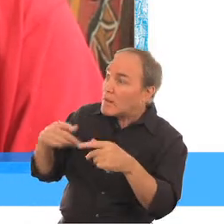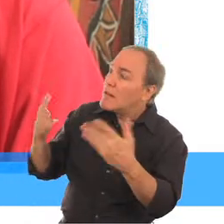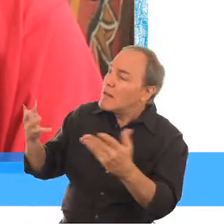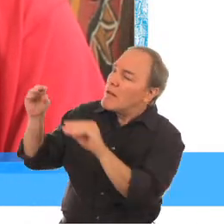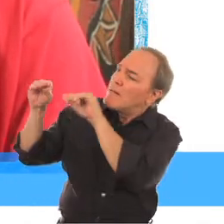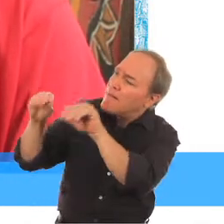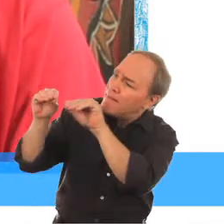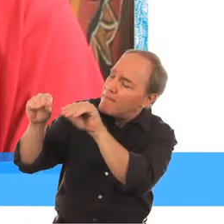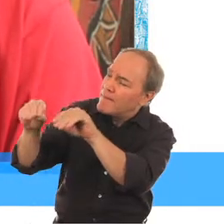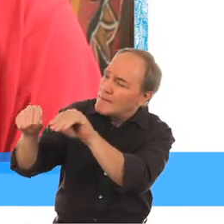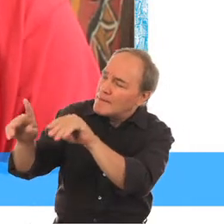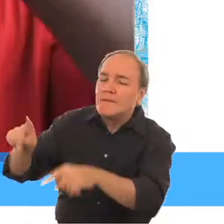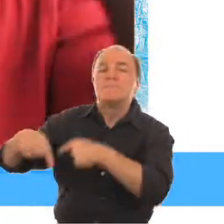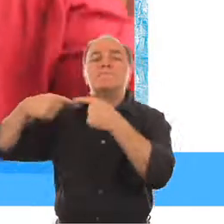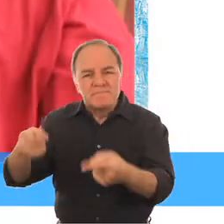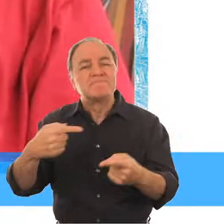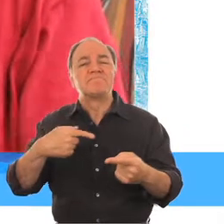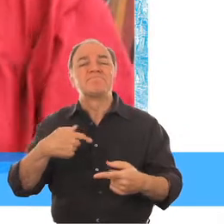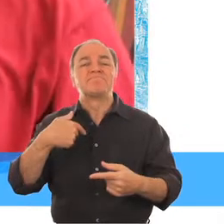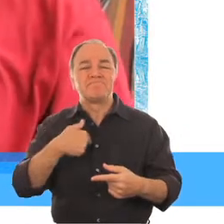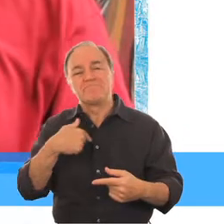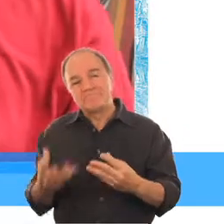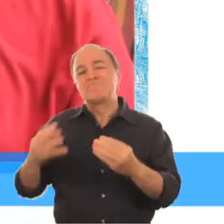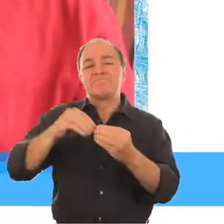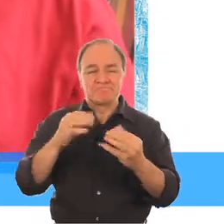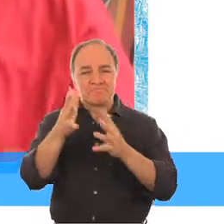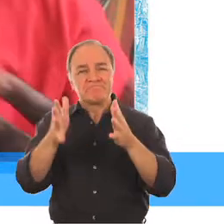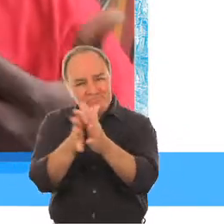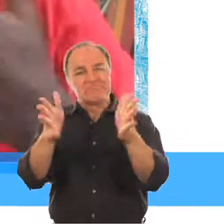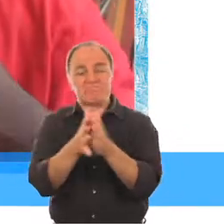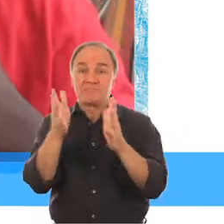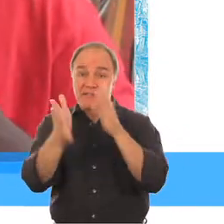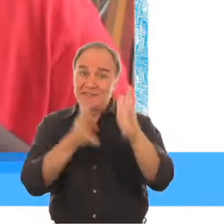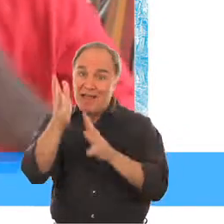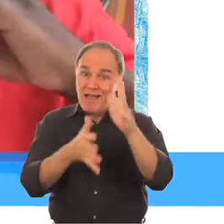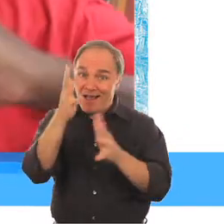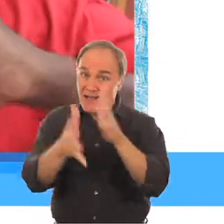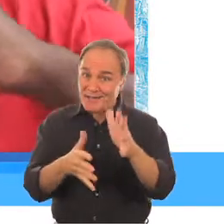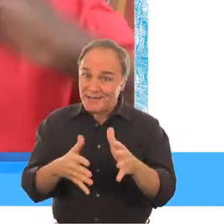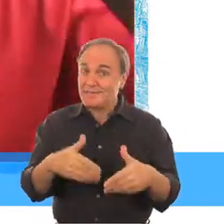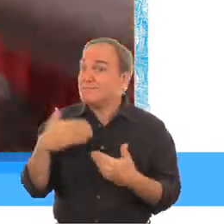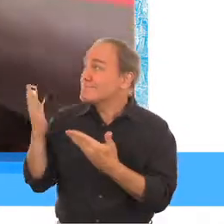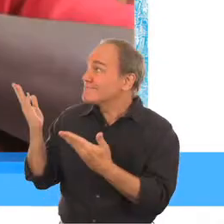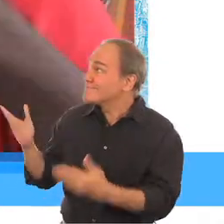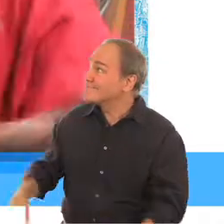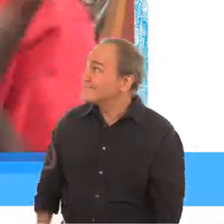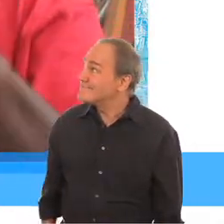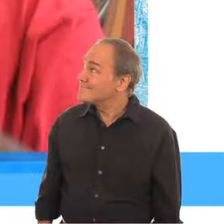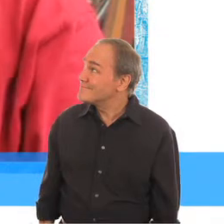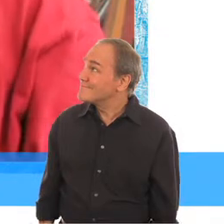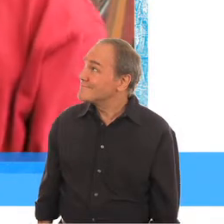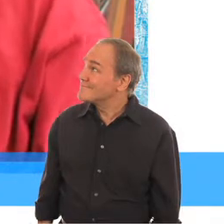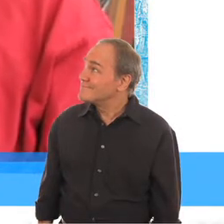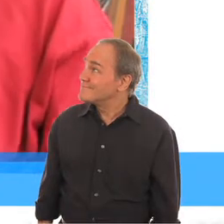después agrego la explicación en lengua de señas En lengua de señas, él dice Para todo el mundo, todo